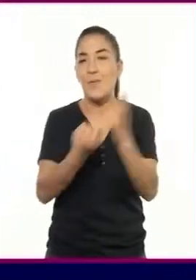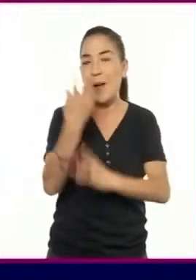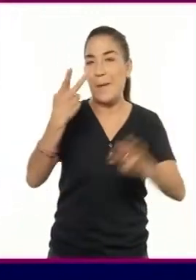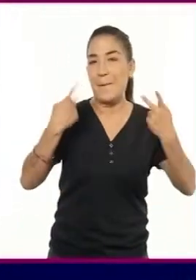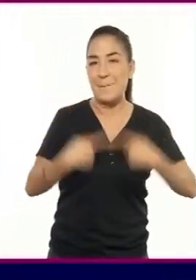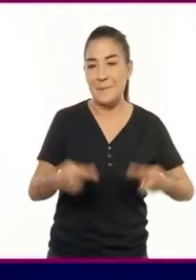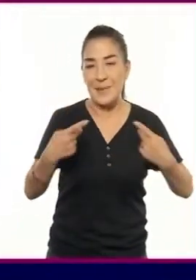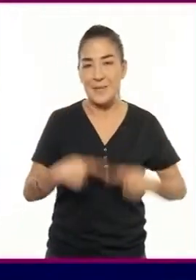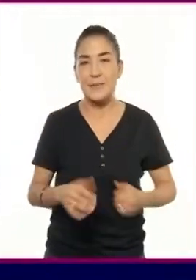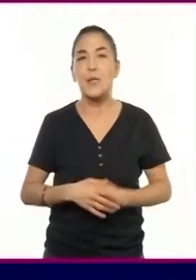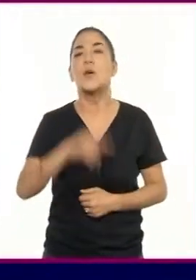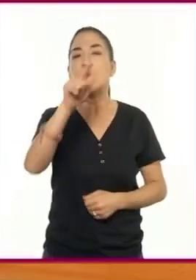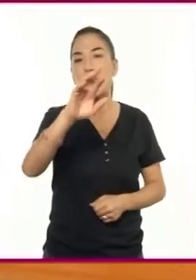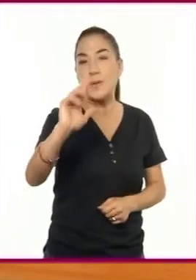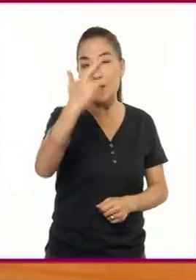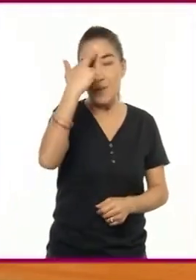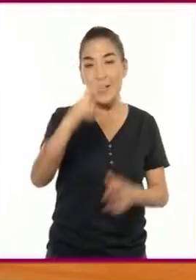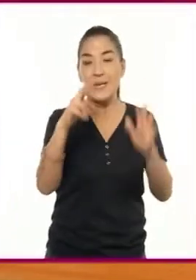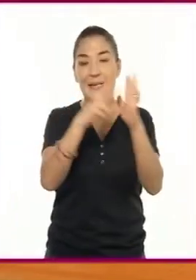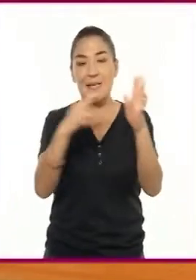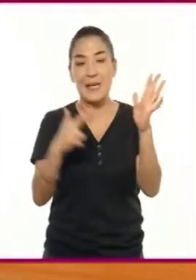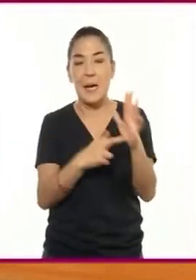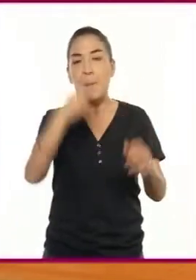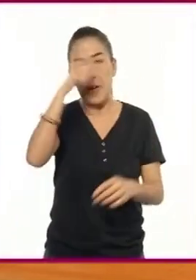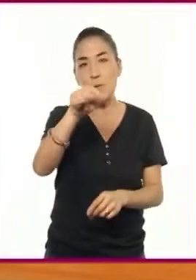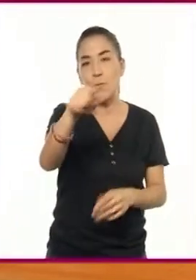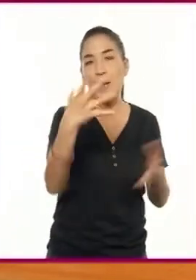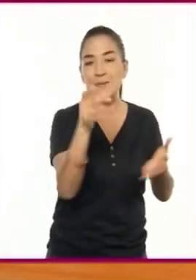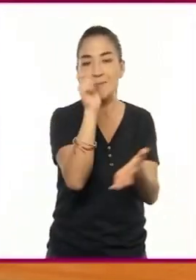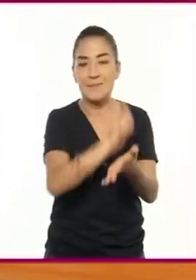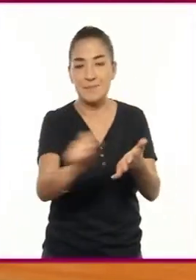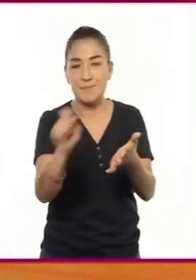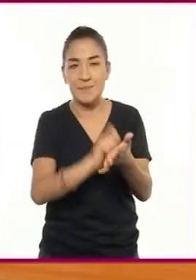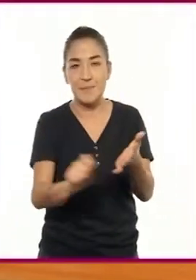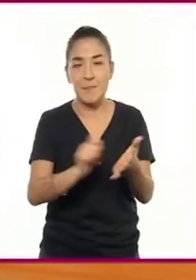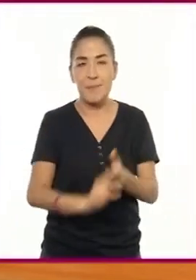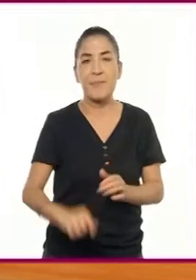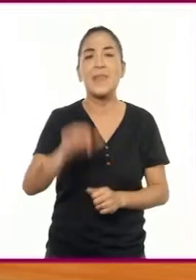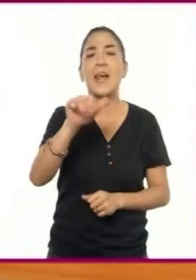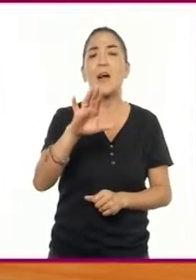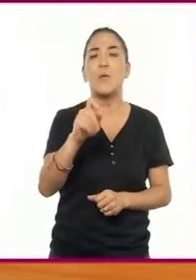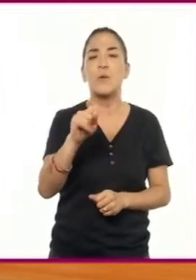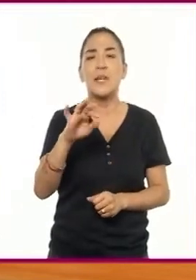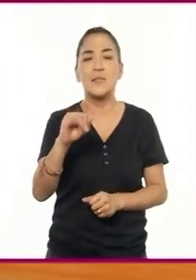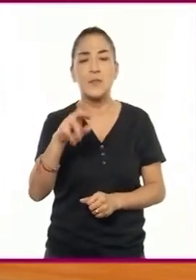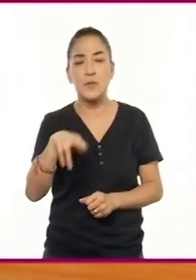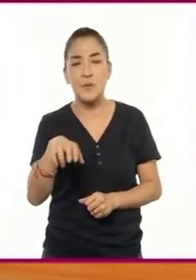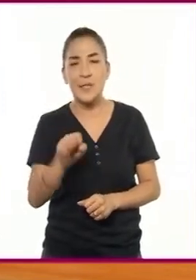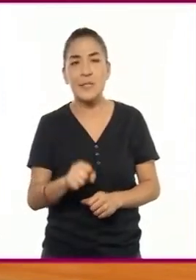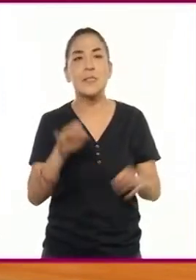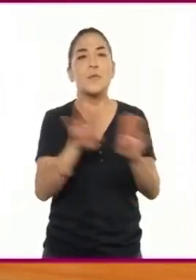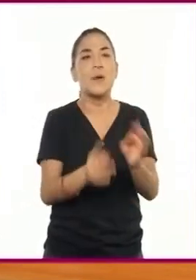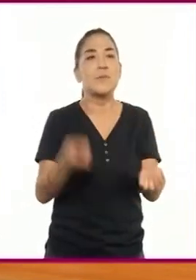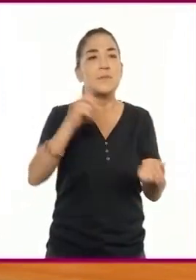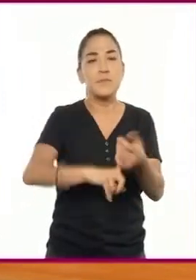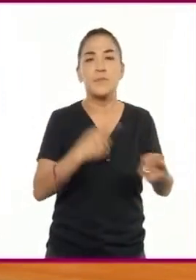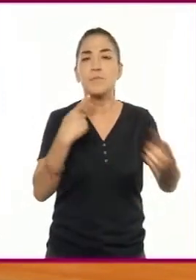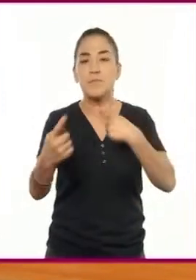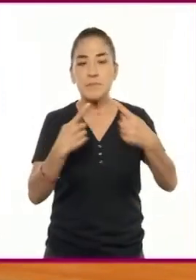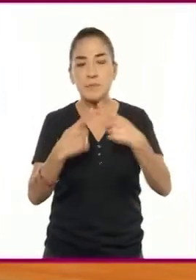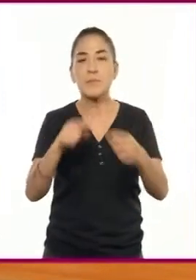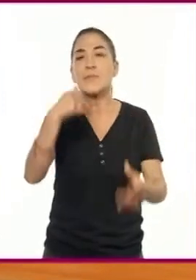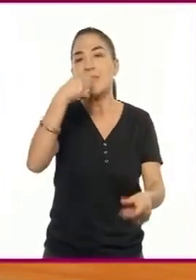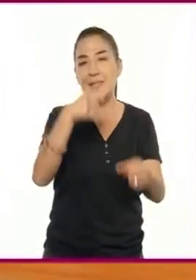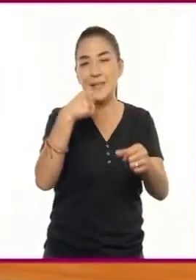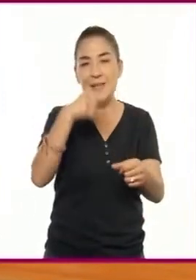Recuerden las reglas para escribir su propio libreto. Las acotaciones que se escriben dentro de un diálogo van en